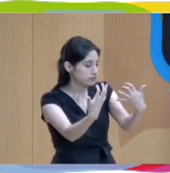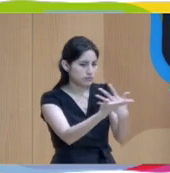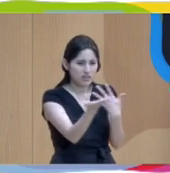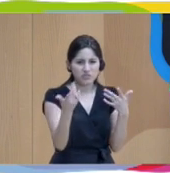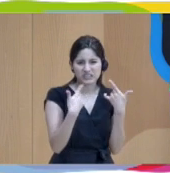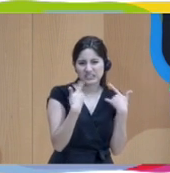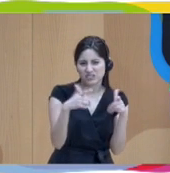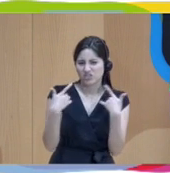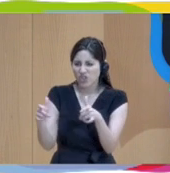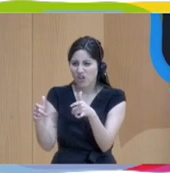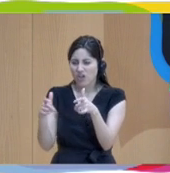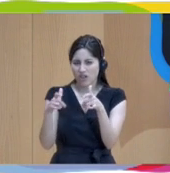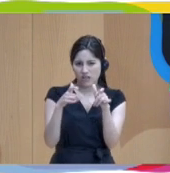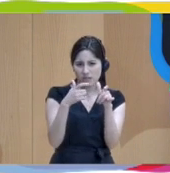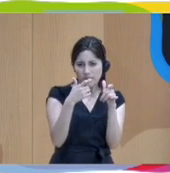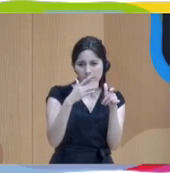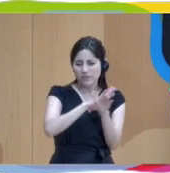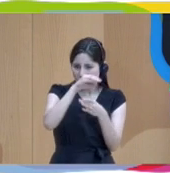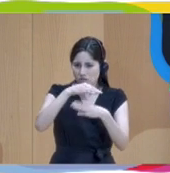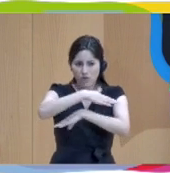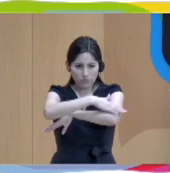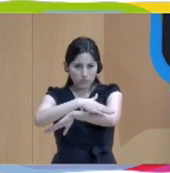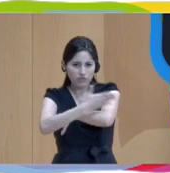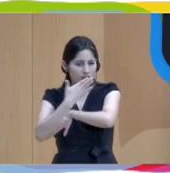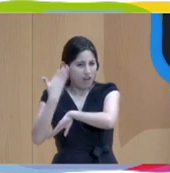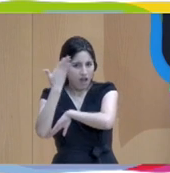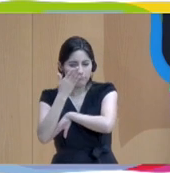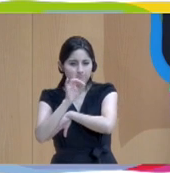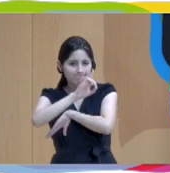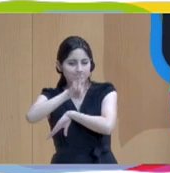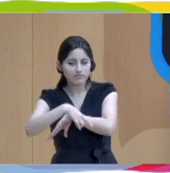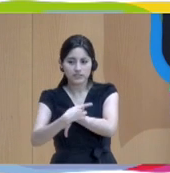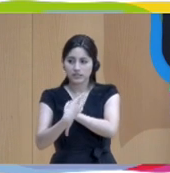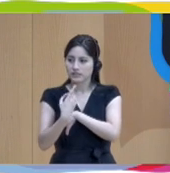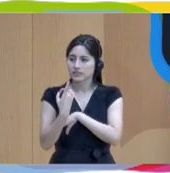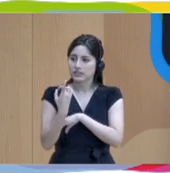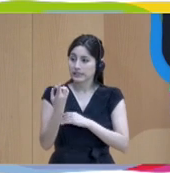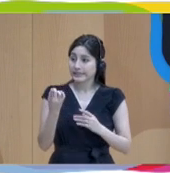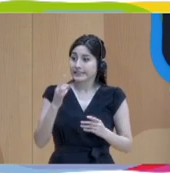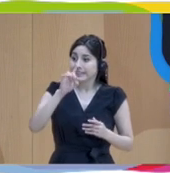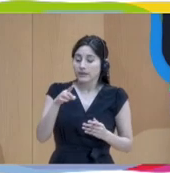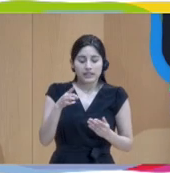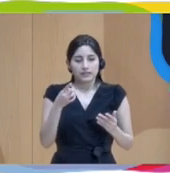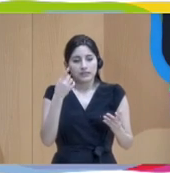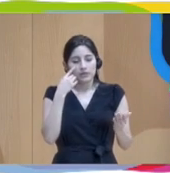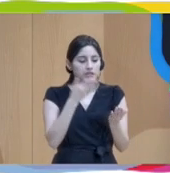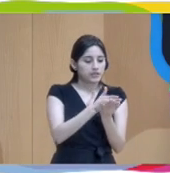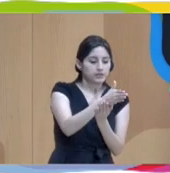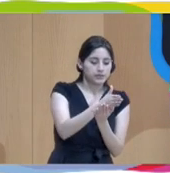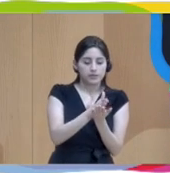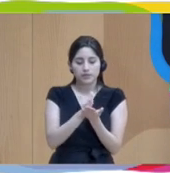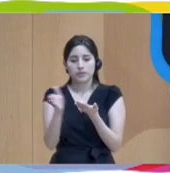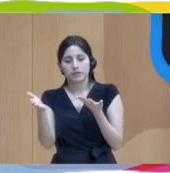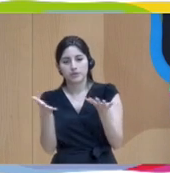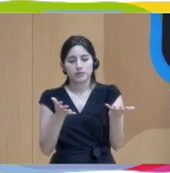de gobierno de Navarra con áreas muy diferentes. También está esa idiosincrasia que a veces tenemos de